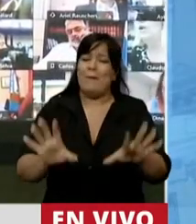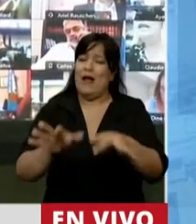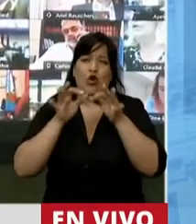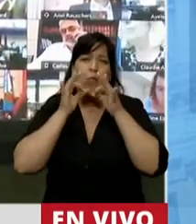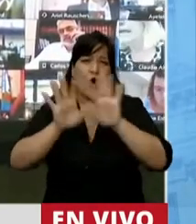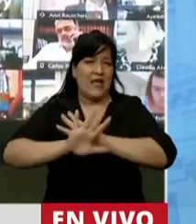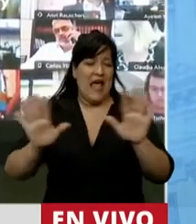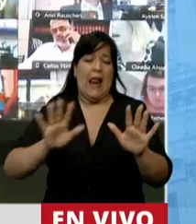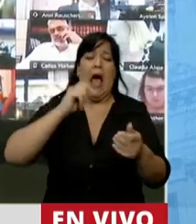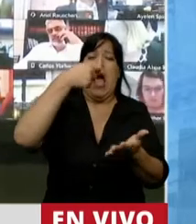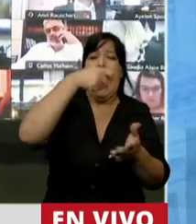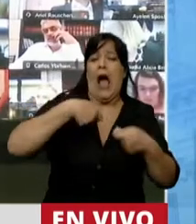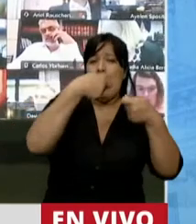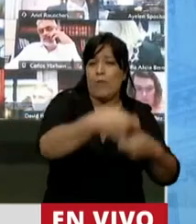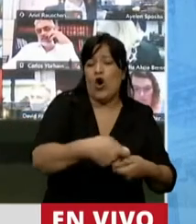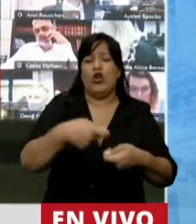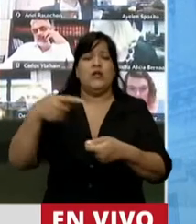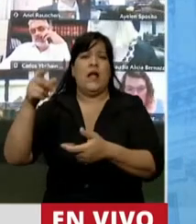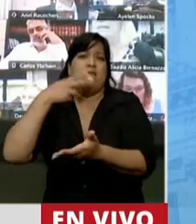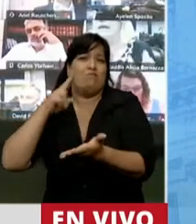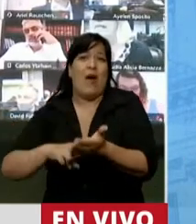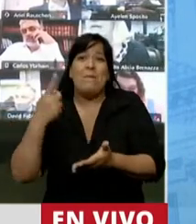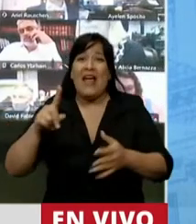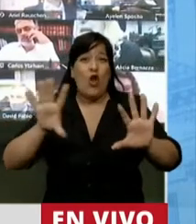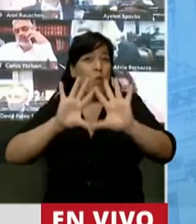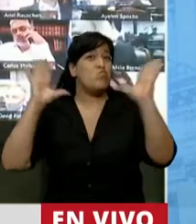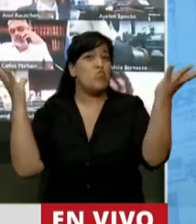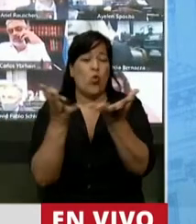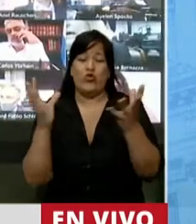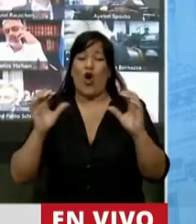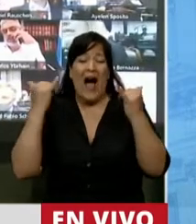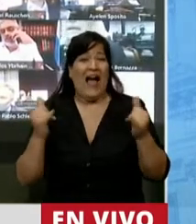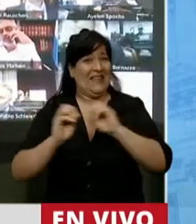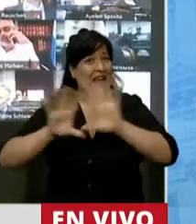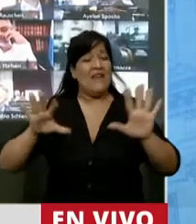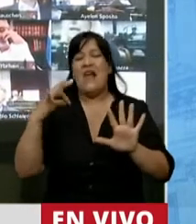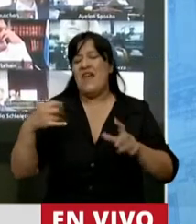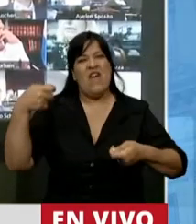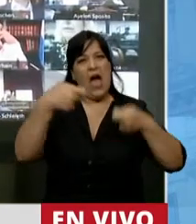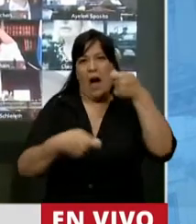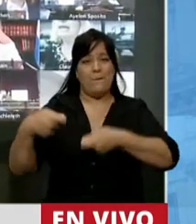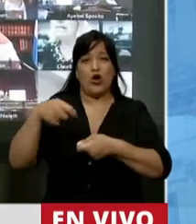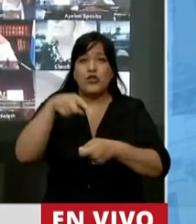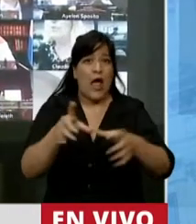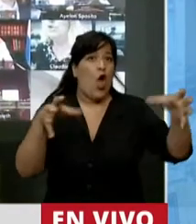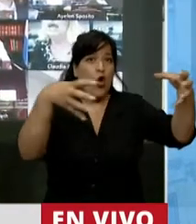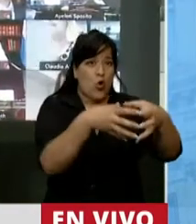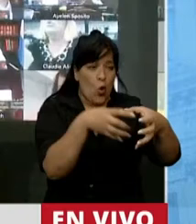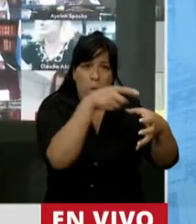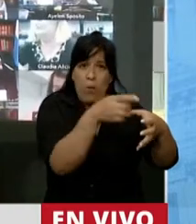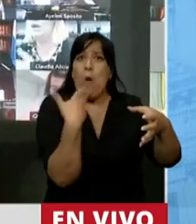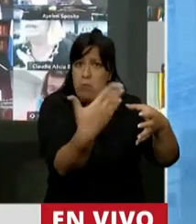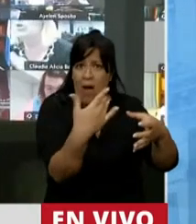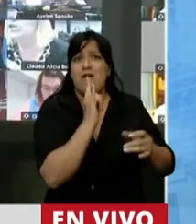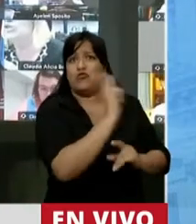quieran, pero acá hay una tragedia planetaria y hay que aportar. Y en ese aporte hay un grupo que está en condiciones